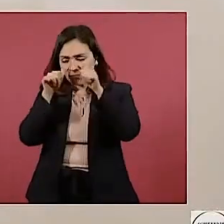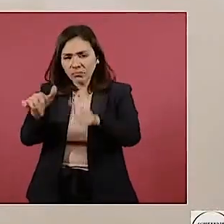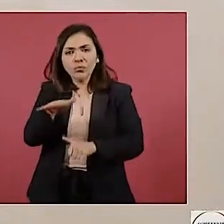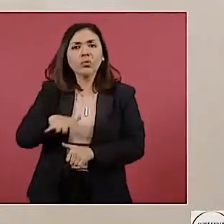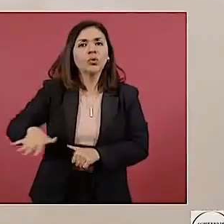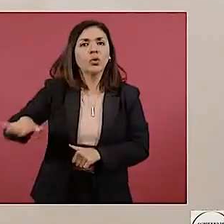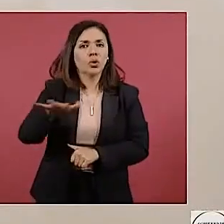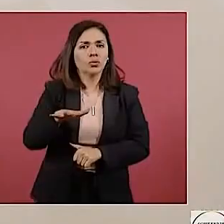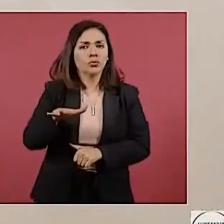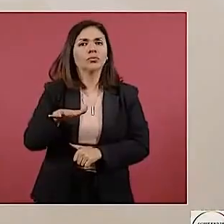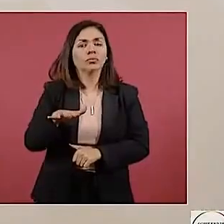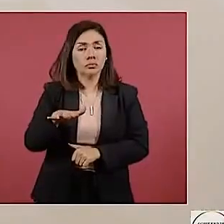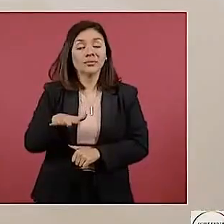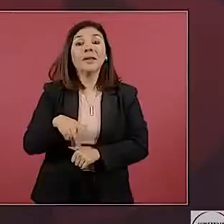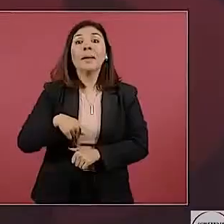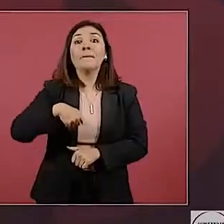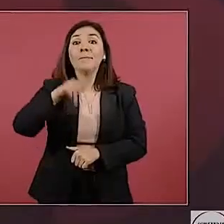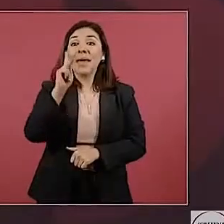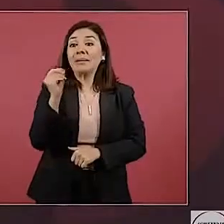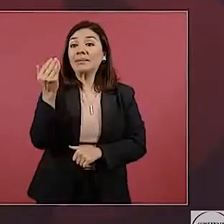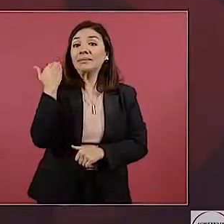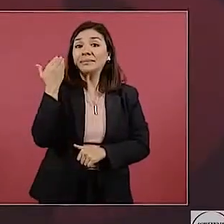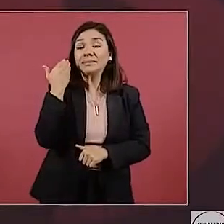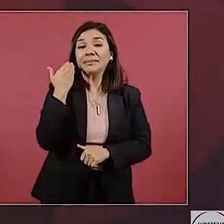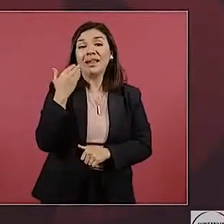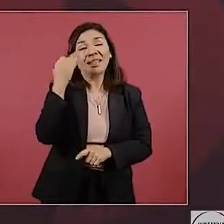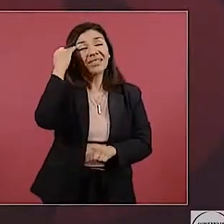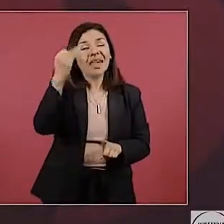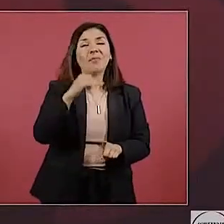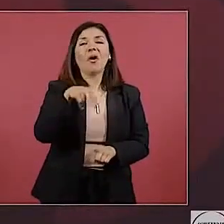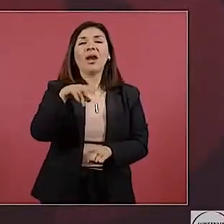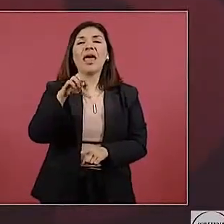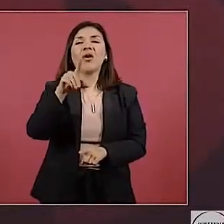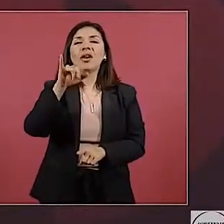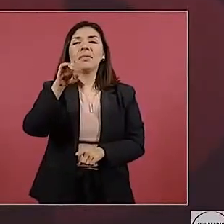Pero las reformas que le hicieron a la Constitución en el periodo neoliberal